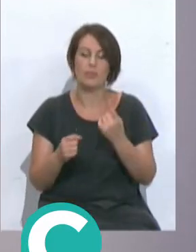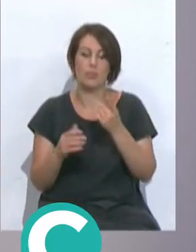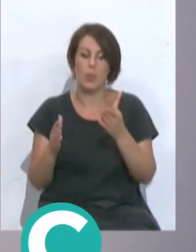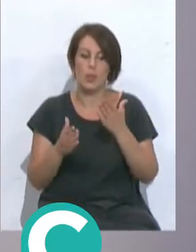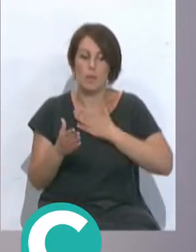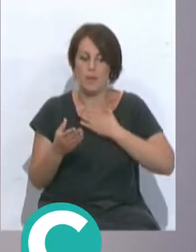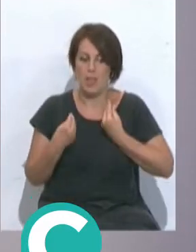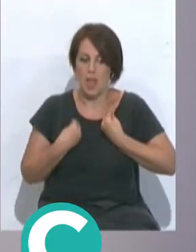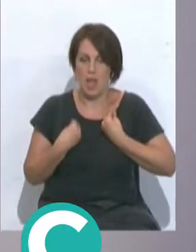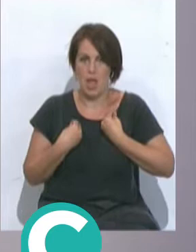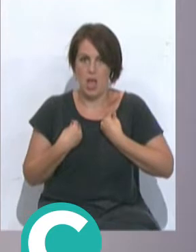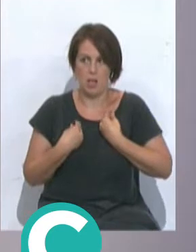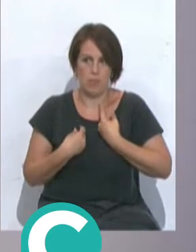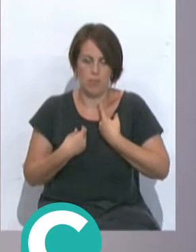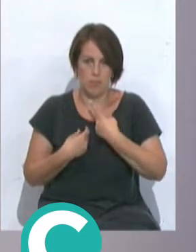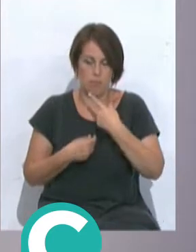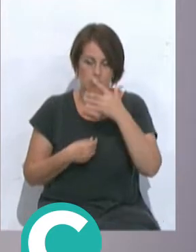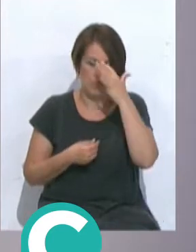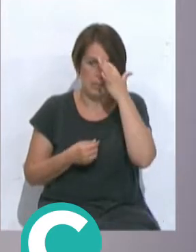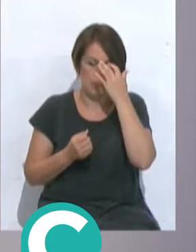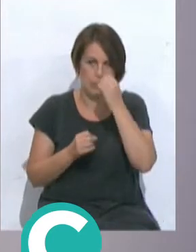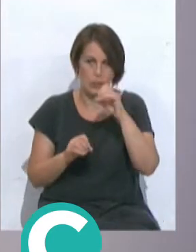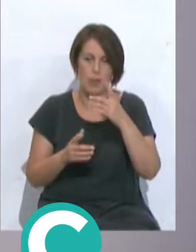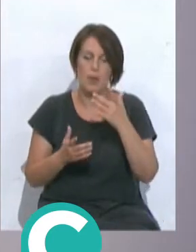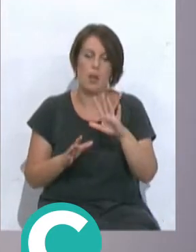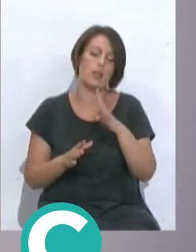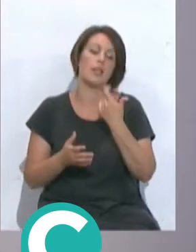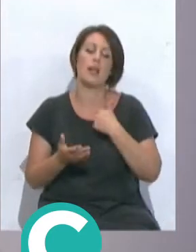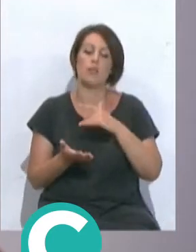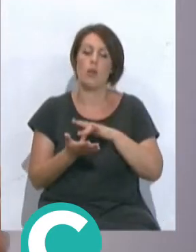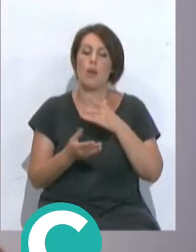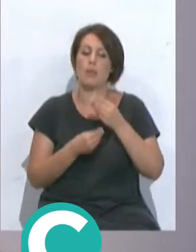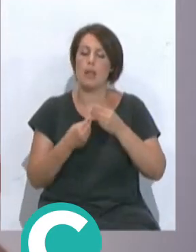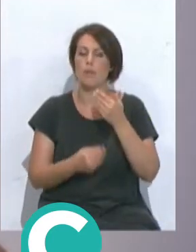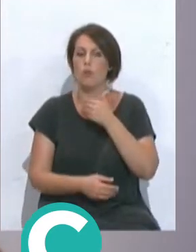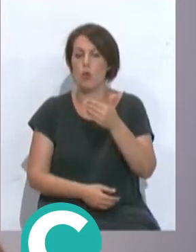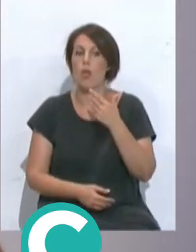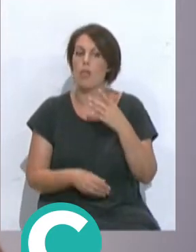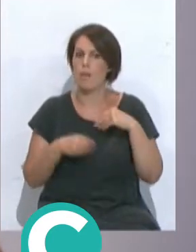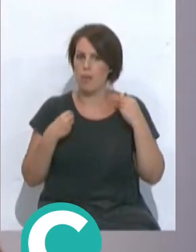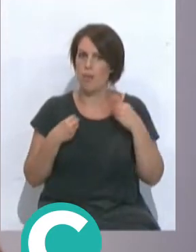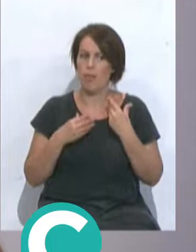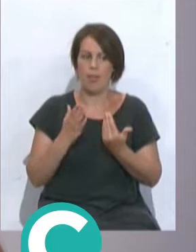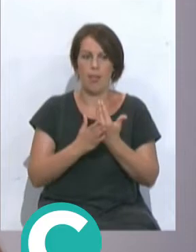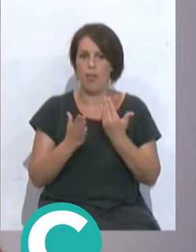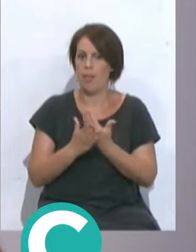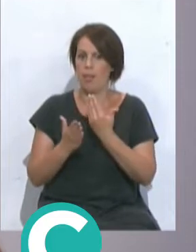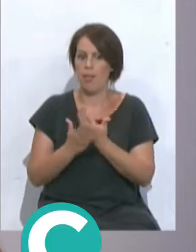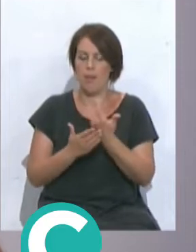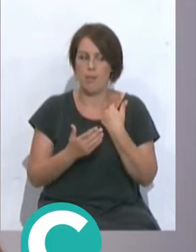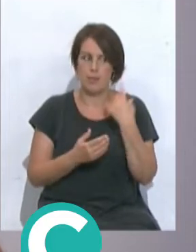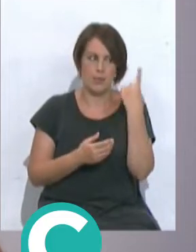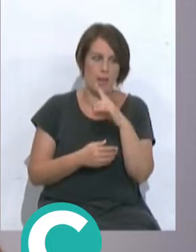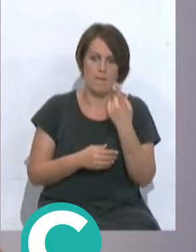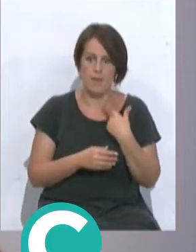vida no te podías imaginar pero una vez que ha pasado ahora es pensar en el futuro y sobre todo disfrutar el día a día que uno nunca sabe dónde